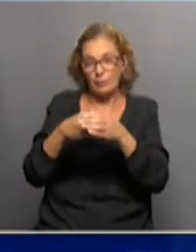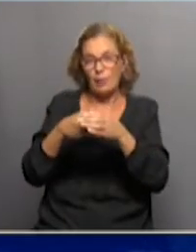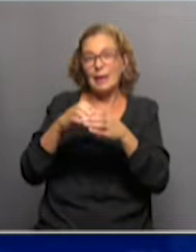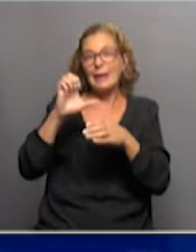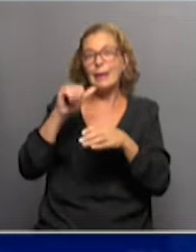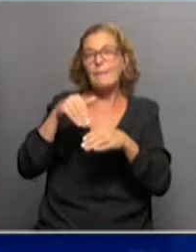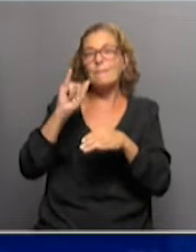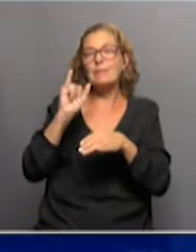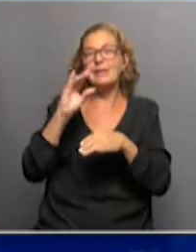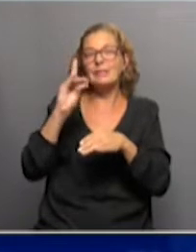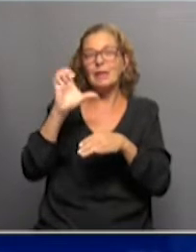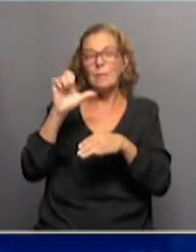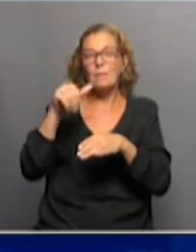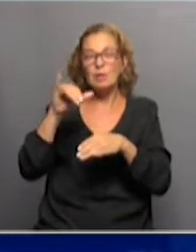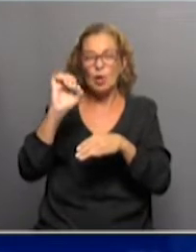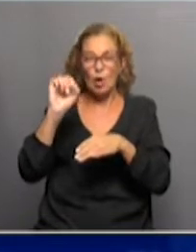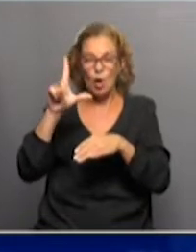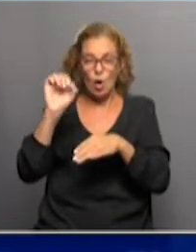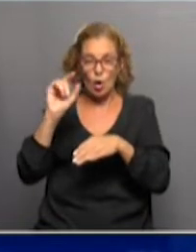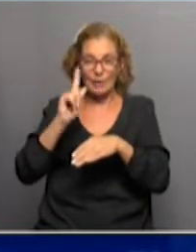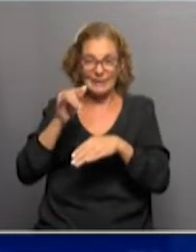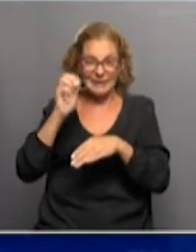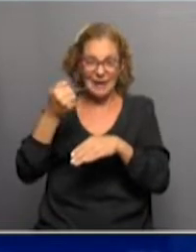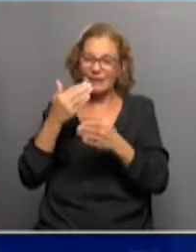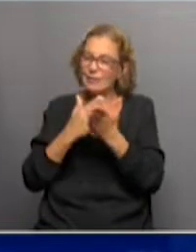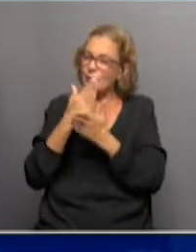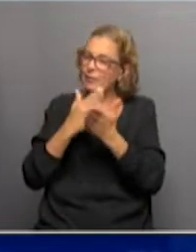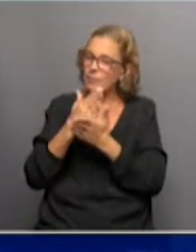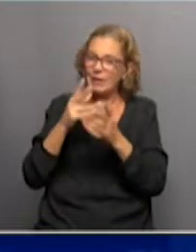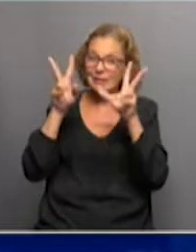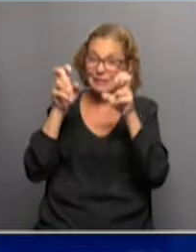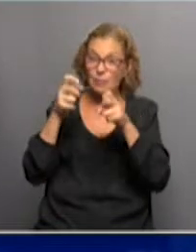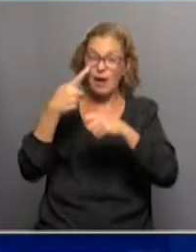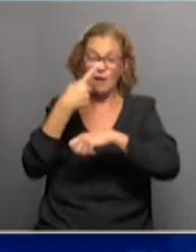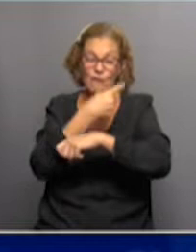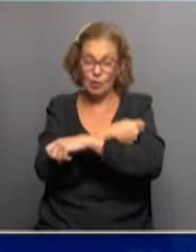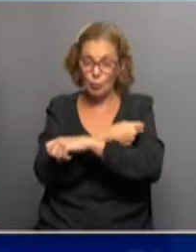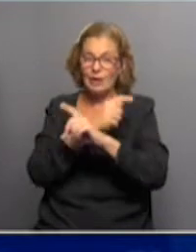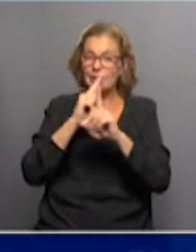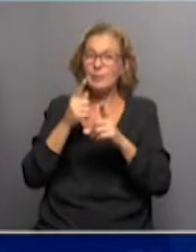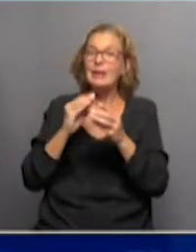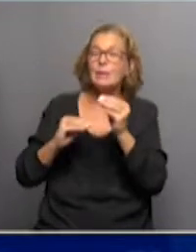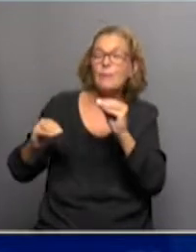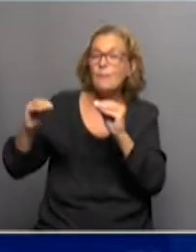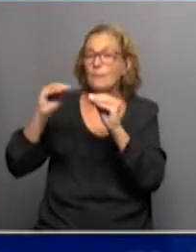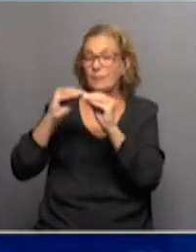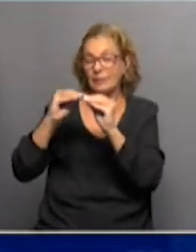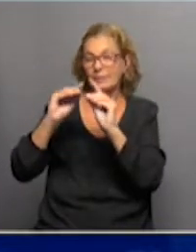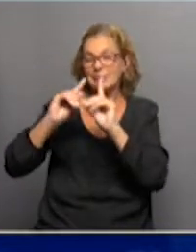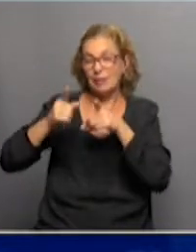está en el tema permanentemente de las vacunas en general y con el agregado de